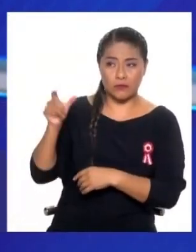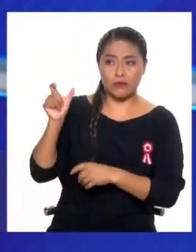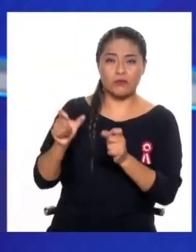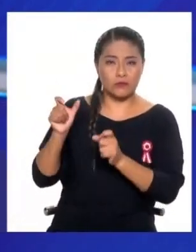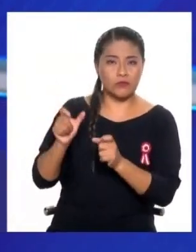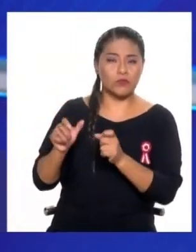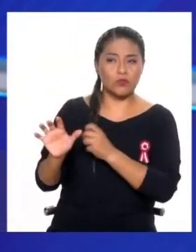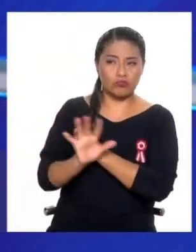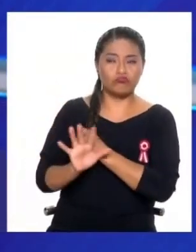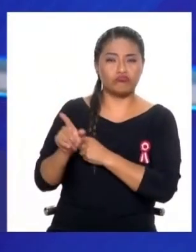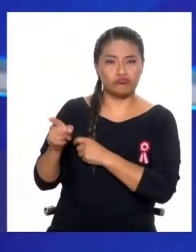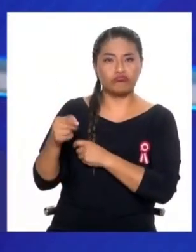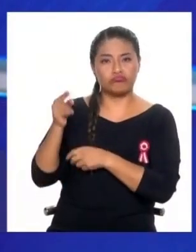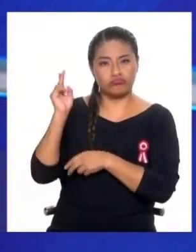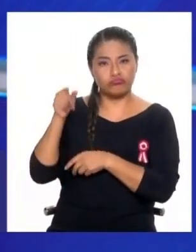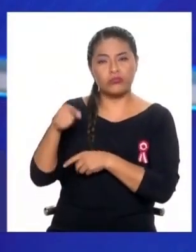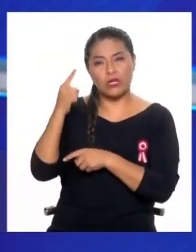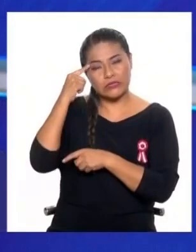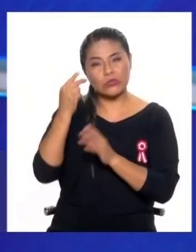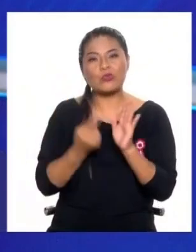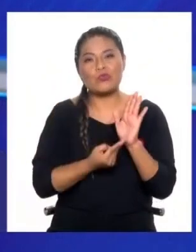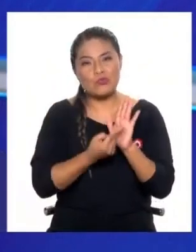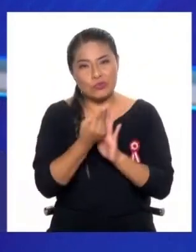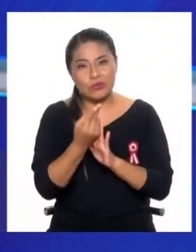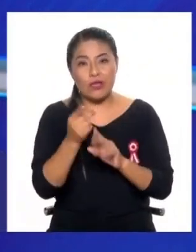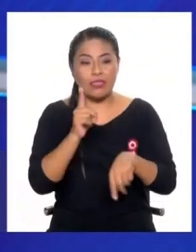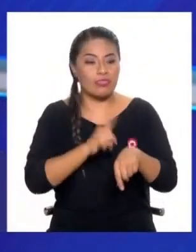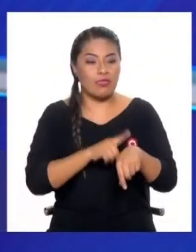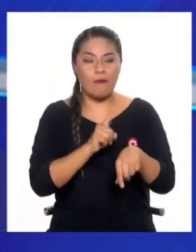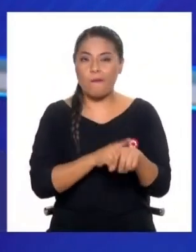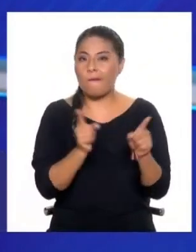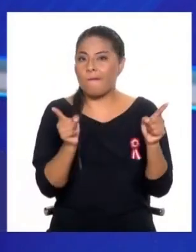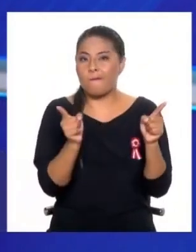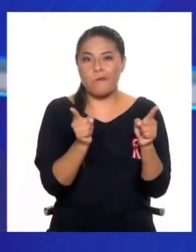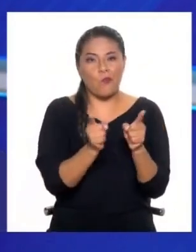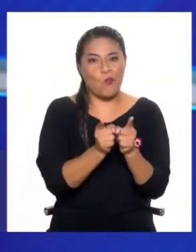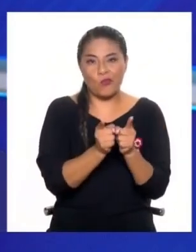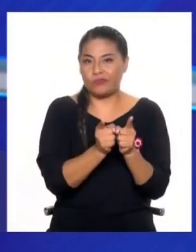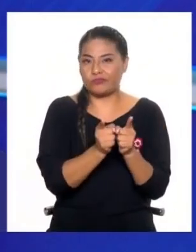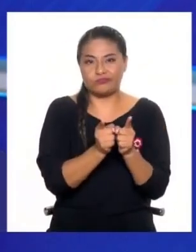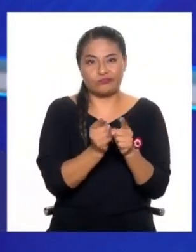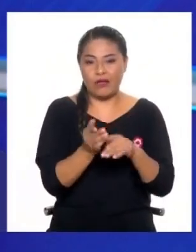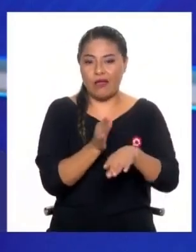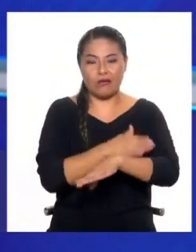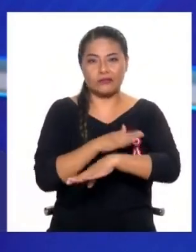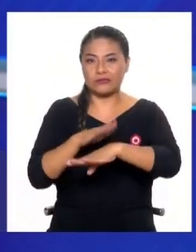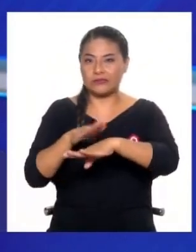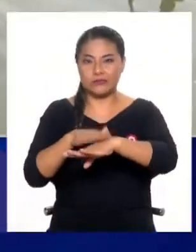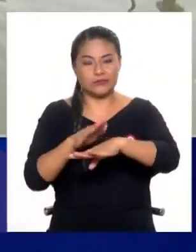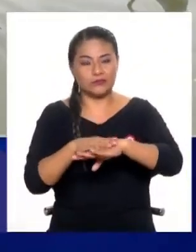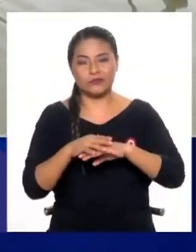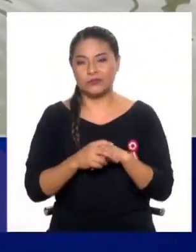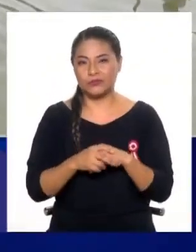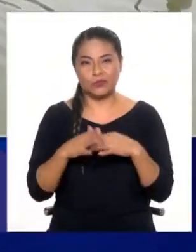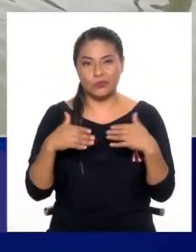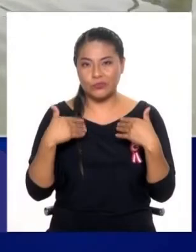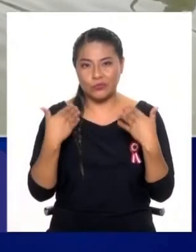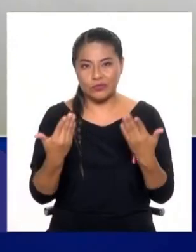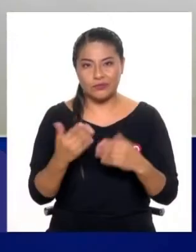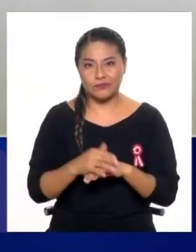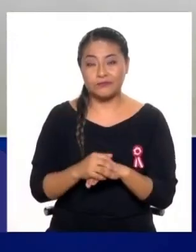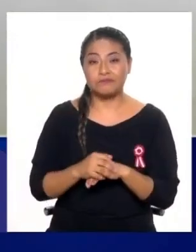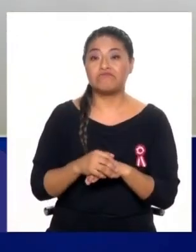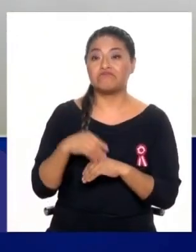y he sido también muy honesto que en el poco tiempo que se tiene no se pueden hacer obras de prevención grandes. Eso definitivamente no se puede hacer porque un